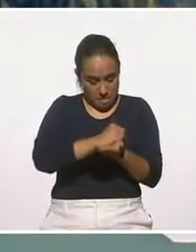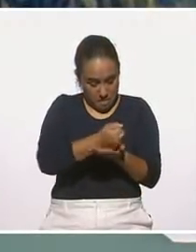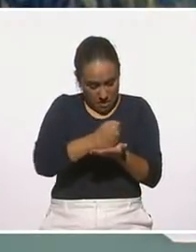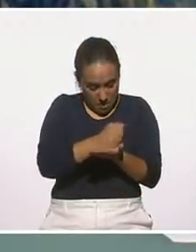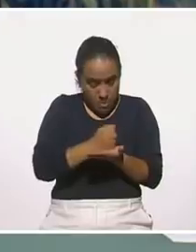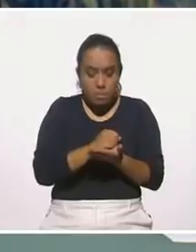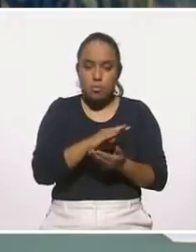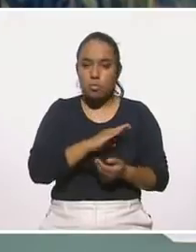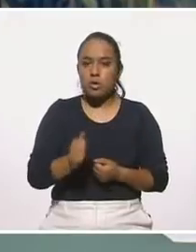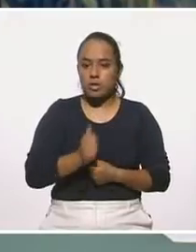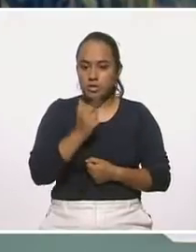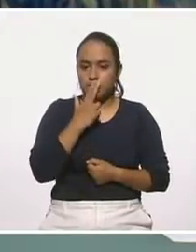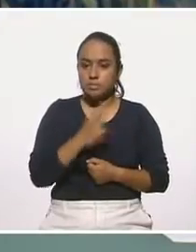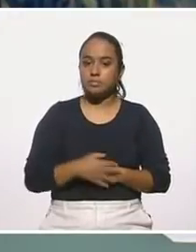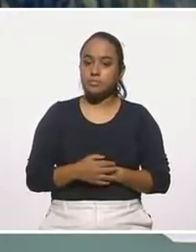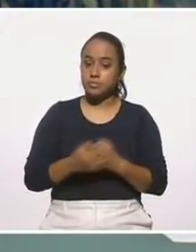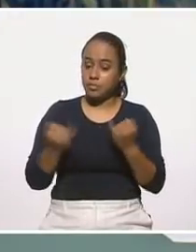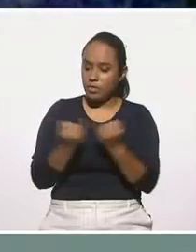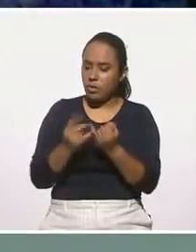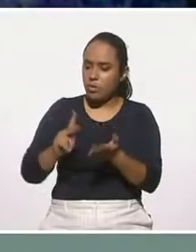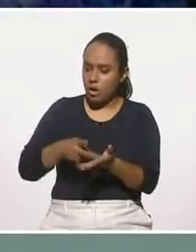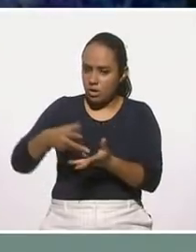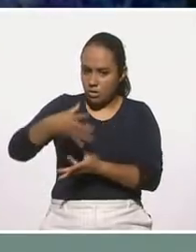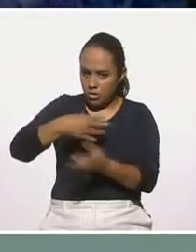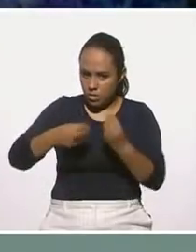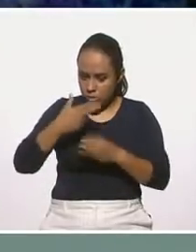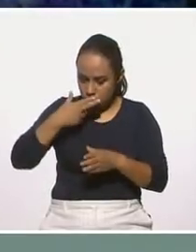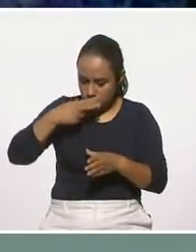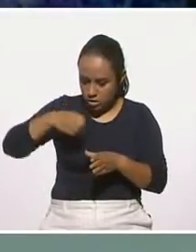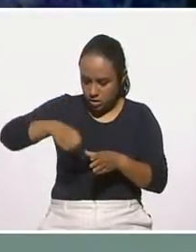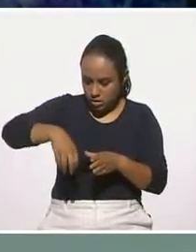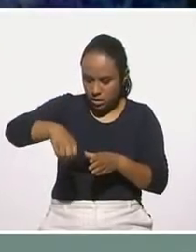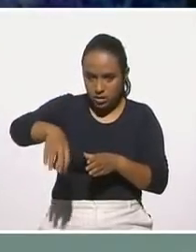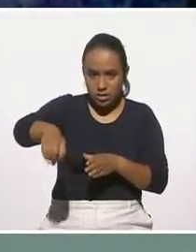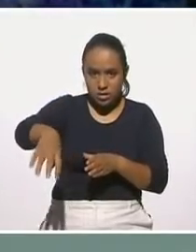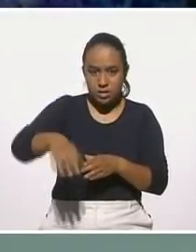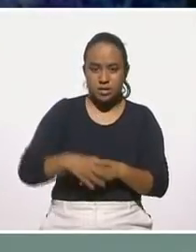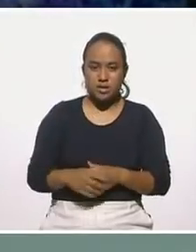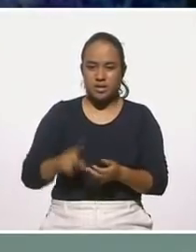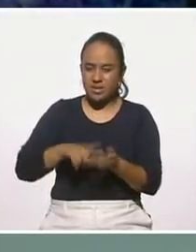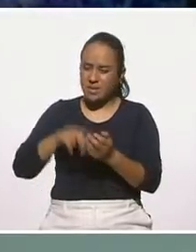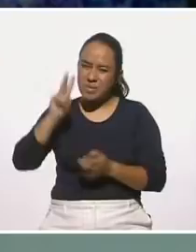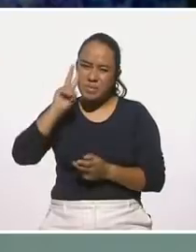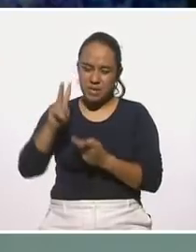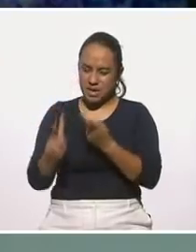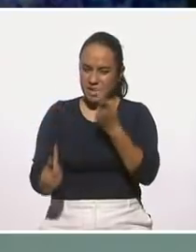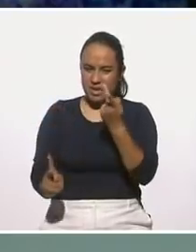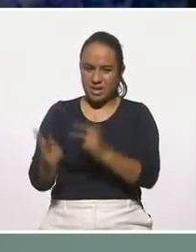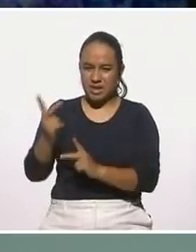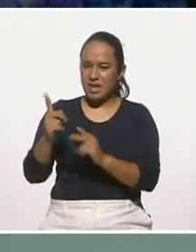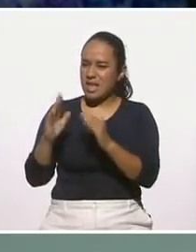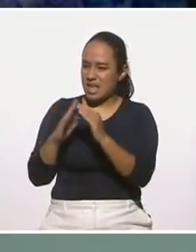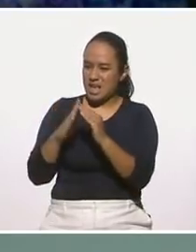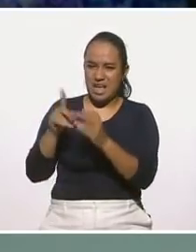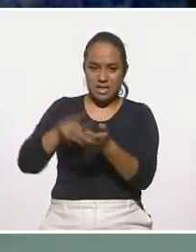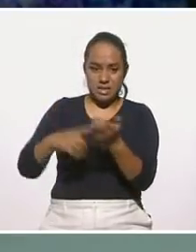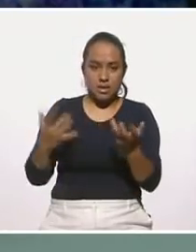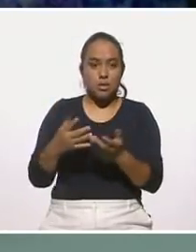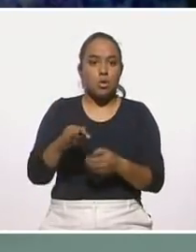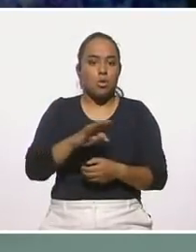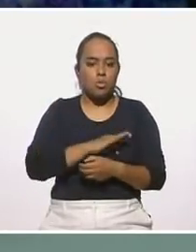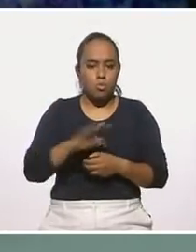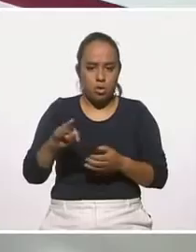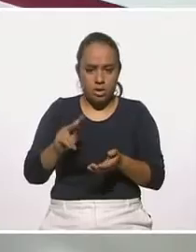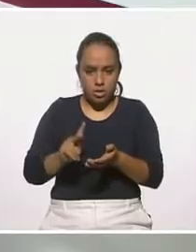aprovecha. También se puede utilizar como composta, ¿no? Veía que parte de un huerto que hacíamos en casa, se puede